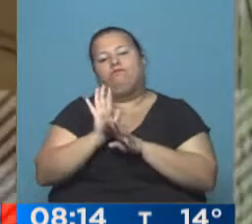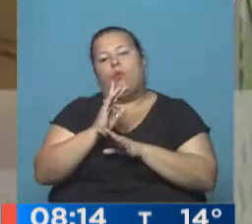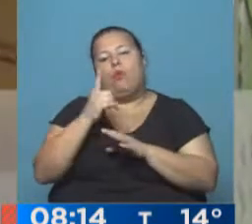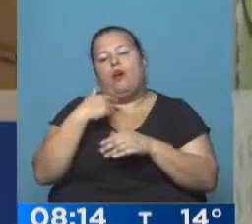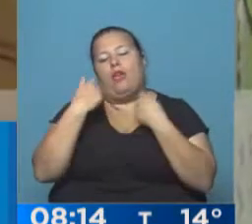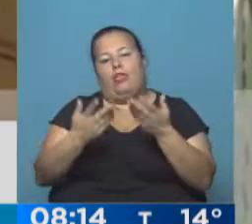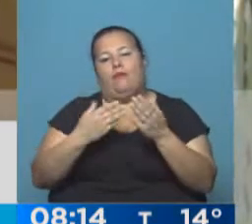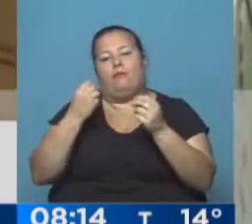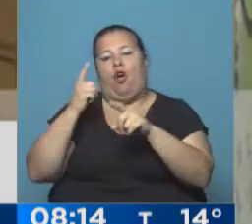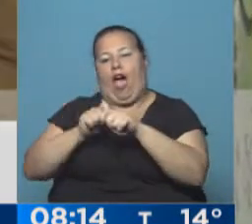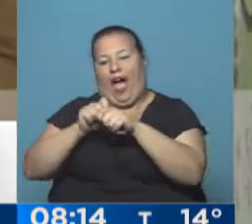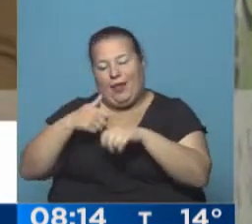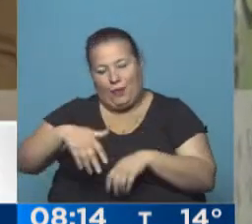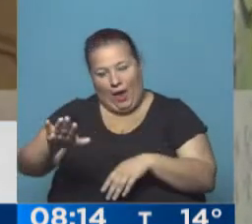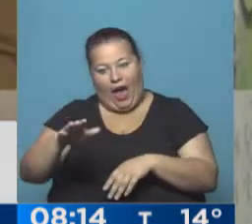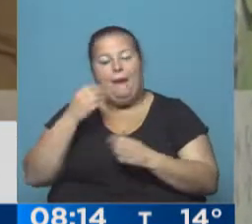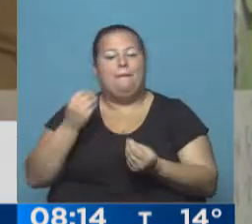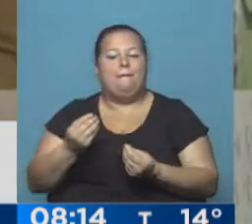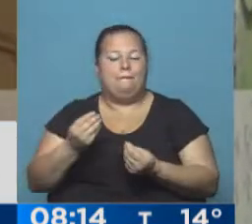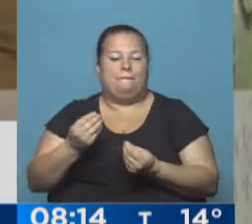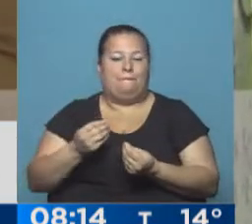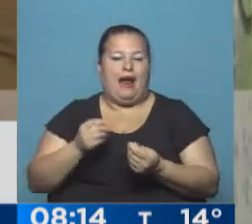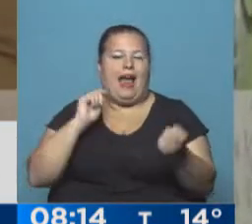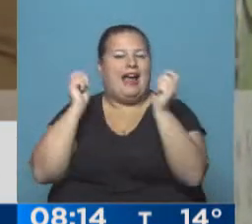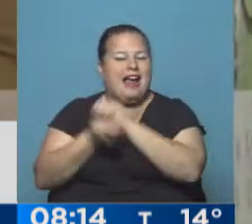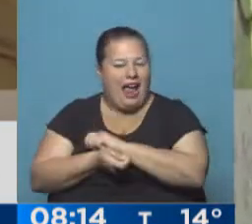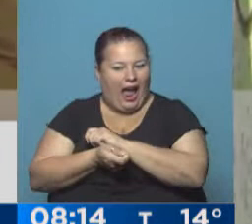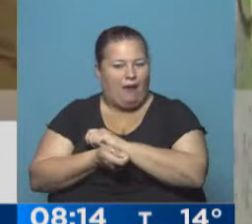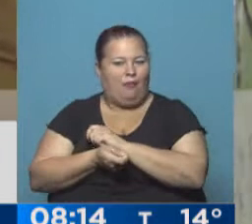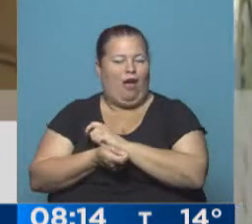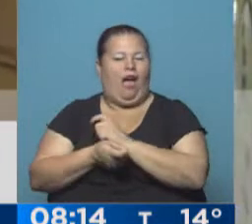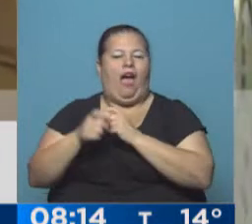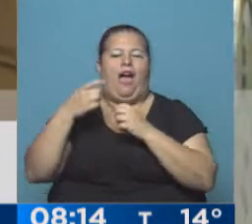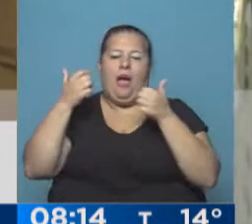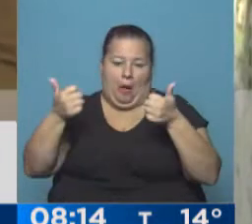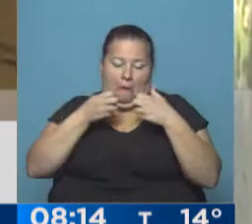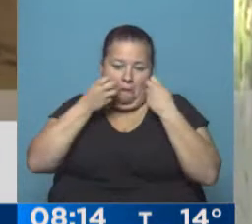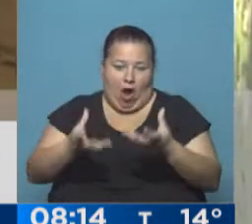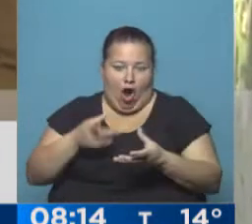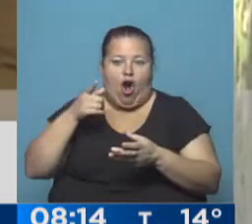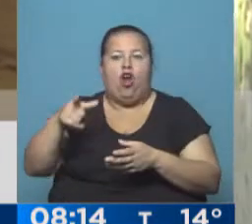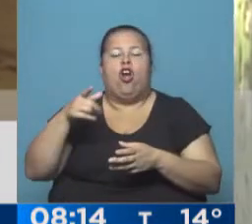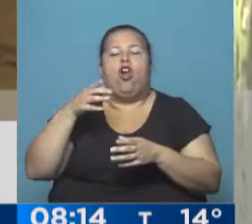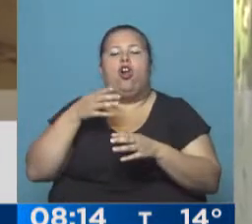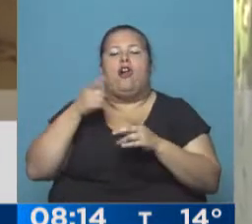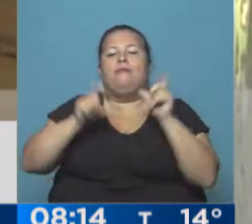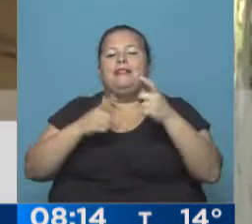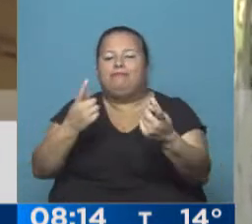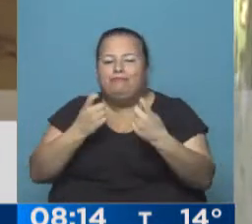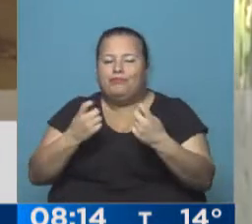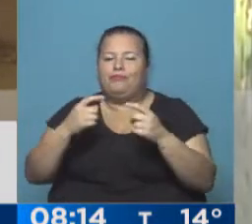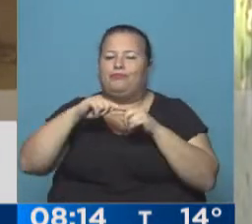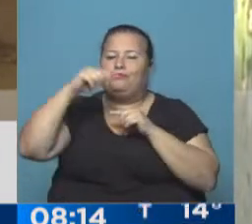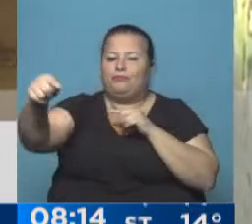una obra por comenzar, para cambiar, modificar positivamente la vida de los que necesitan